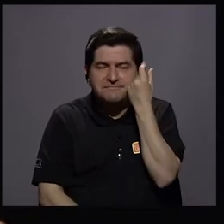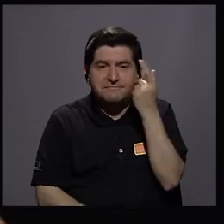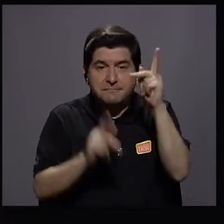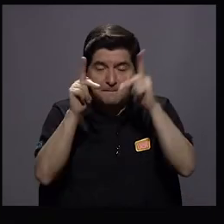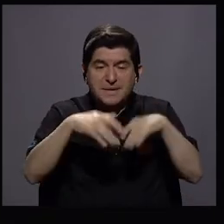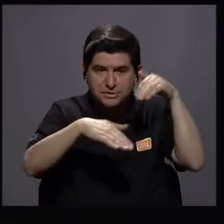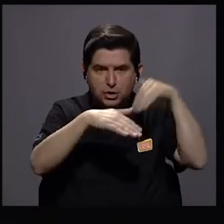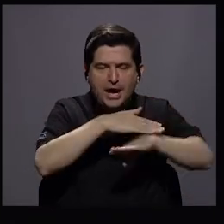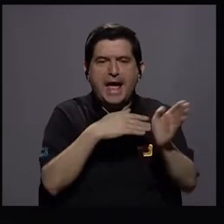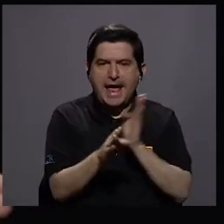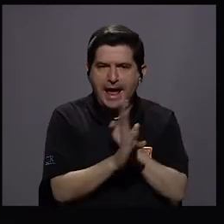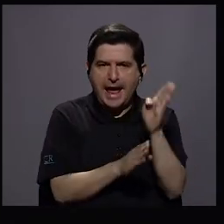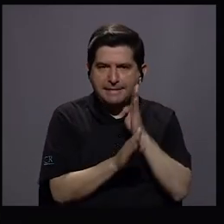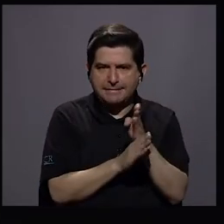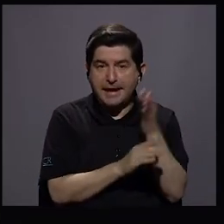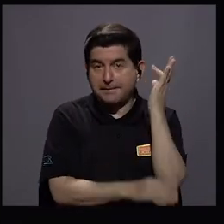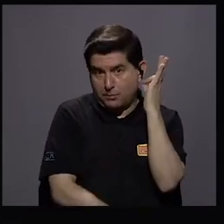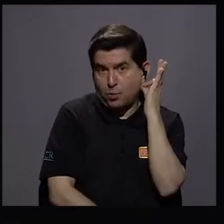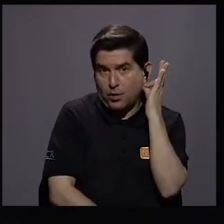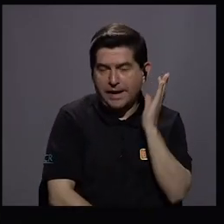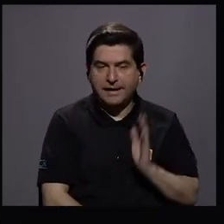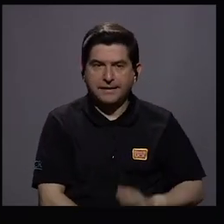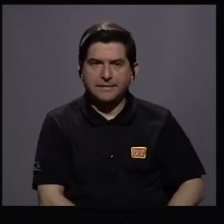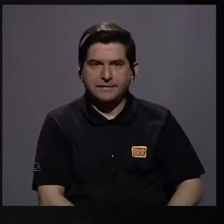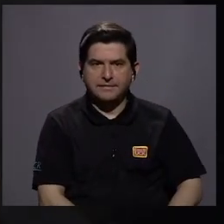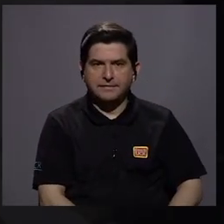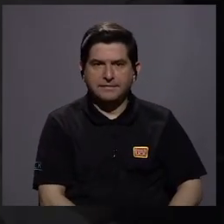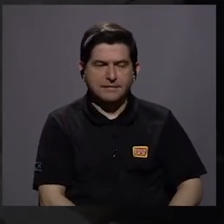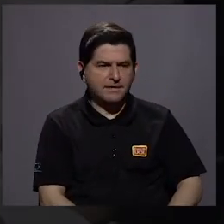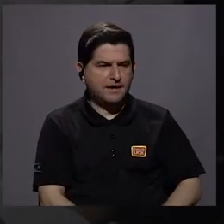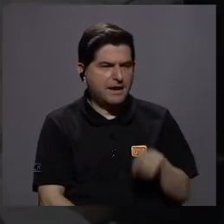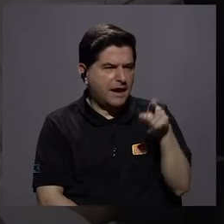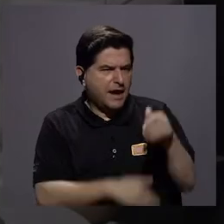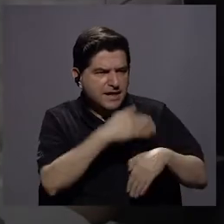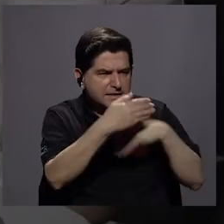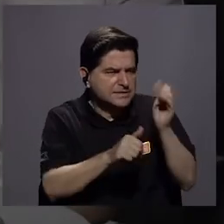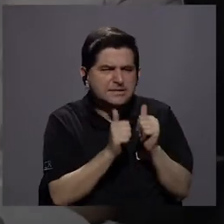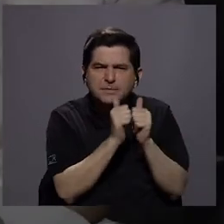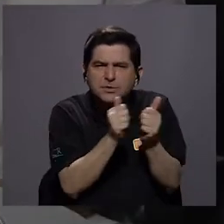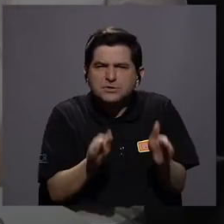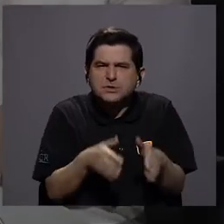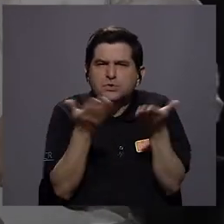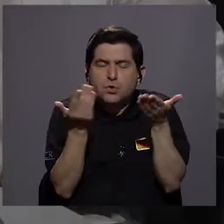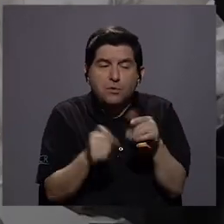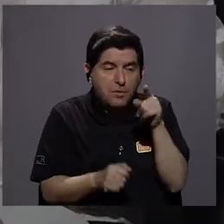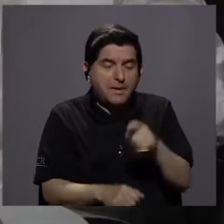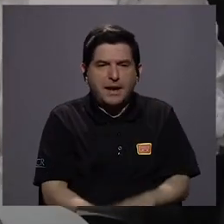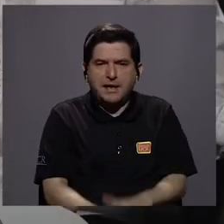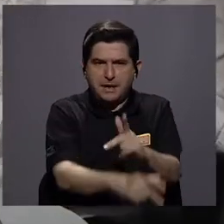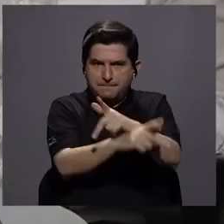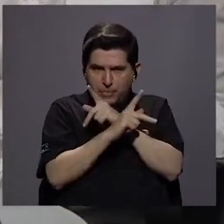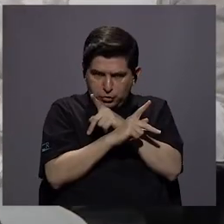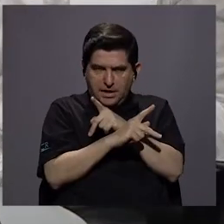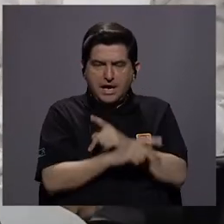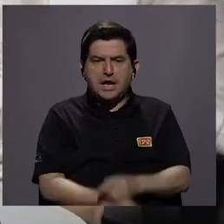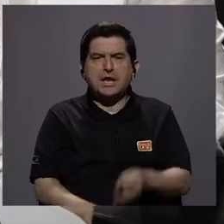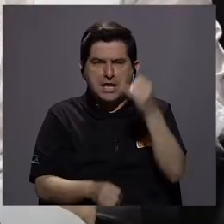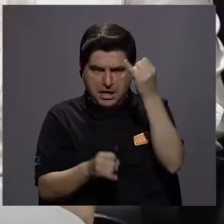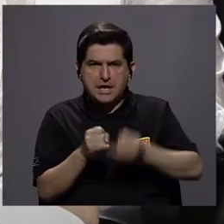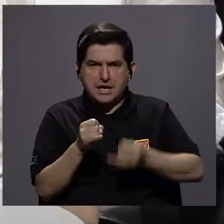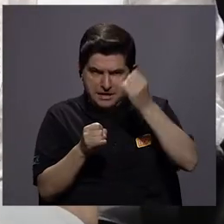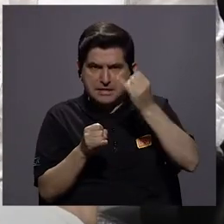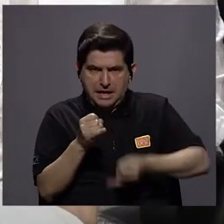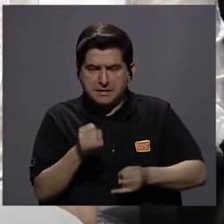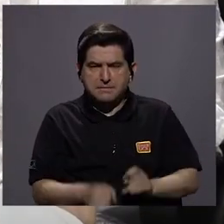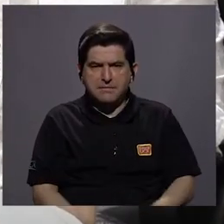persona entró a la carrera, una mujer entró a la carrera. Sí. ¿Cómo se hace el proceso de acompañamiento para blindarle que al final termine saliendo